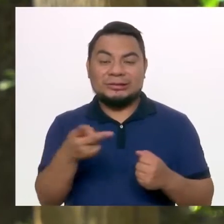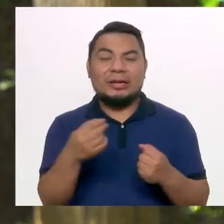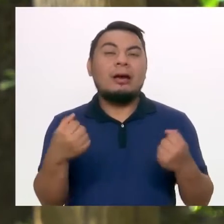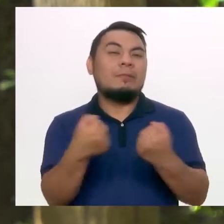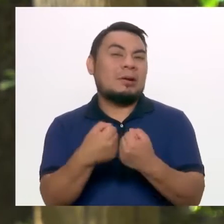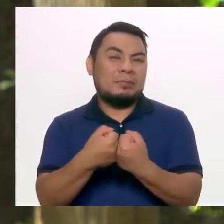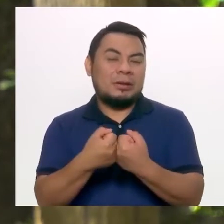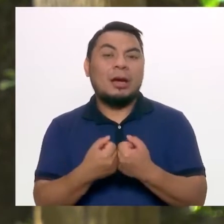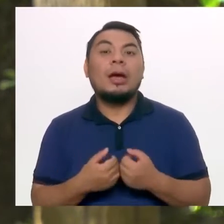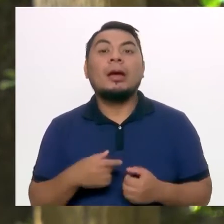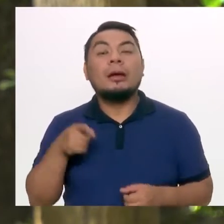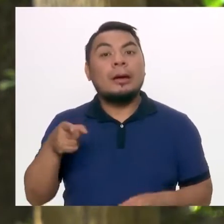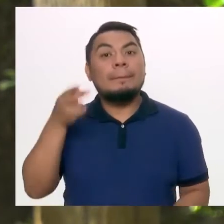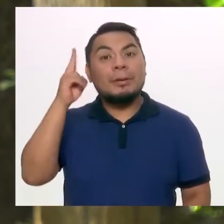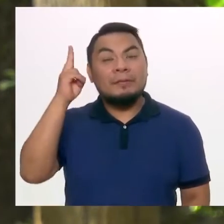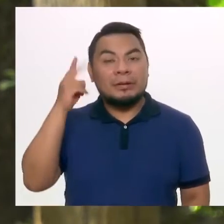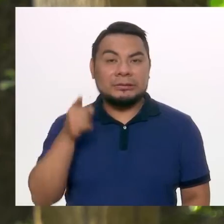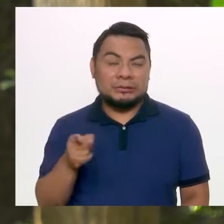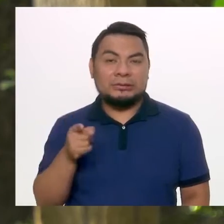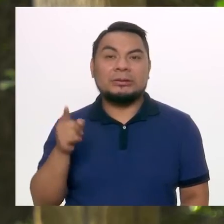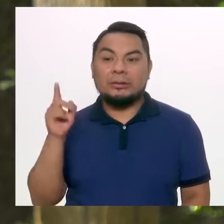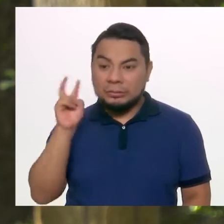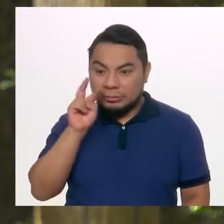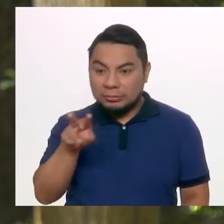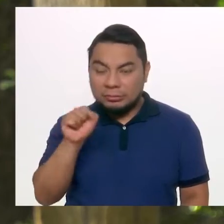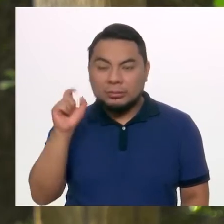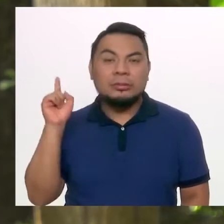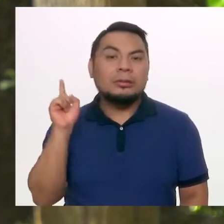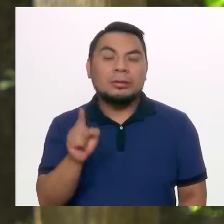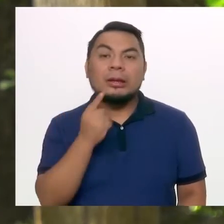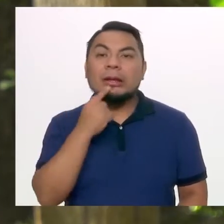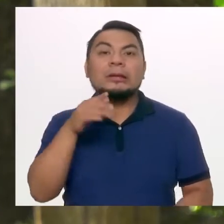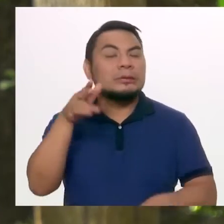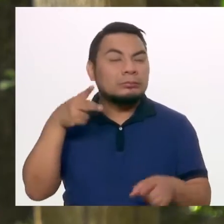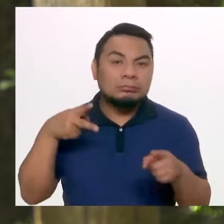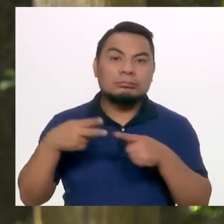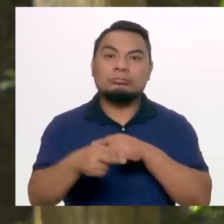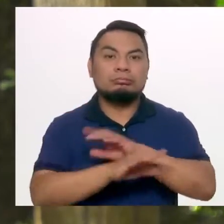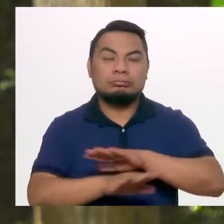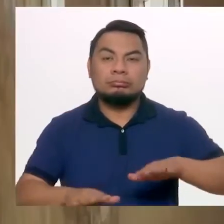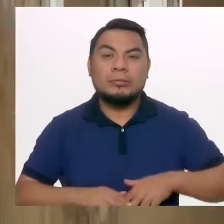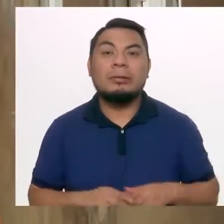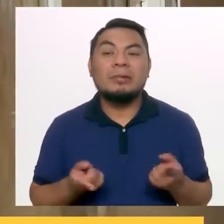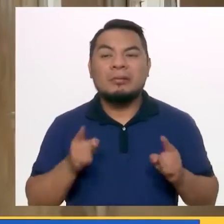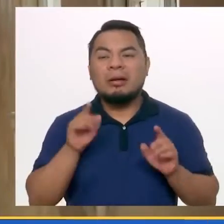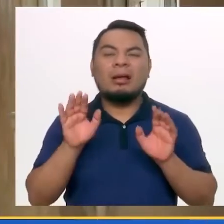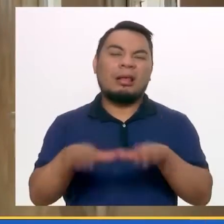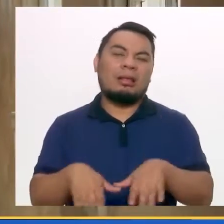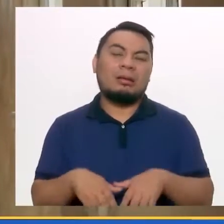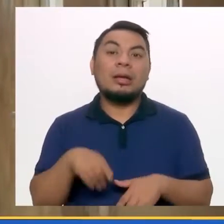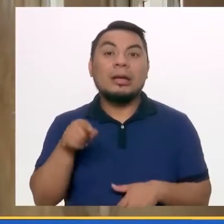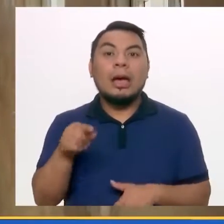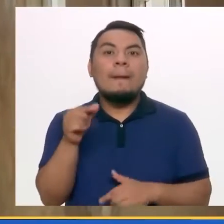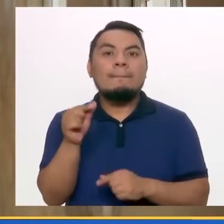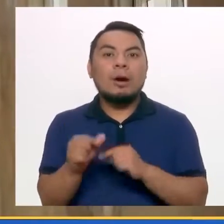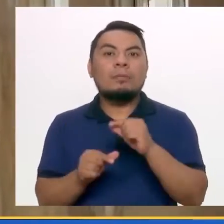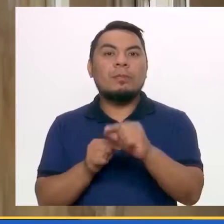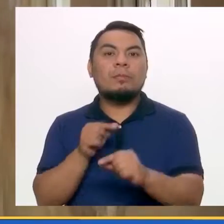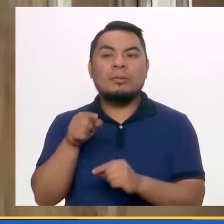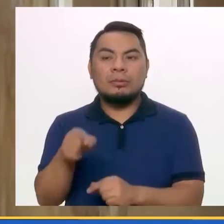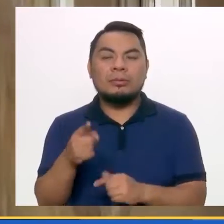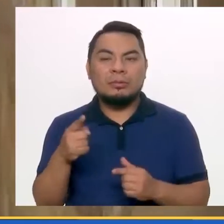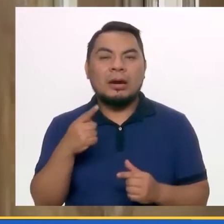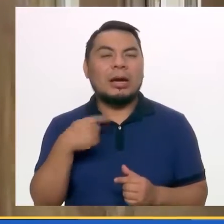lo más normal sería que los profesores o los padres tuvieran que intervenir. Pero cuando no hay una intervención es que empezamos a construir